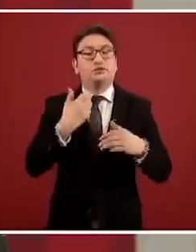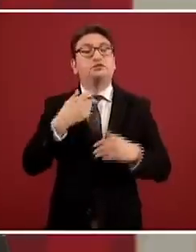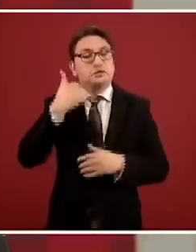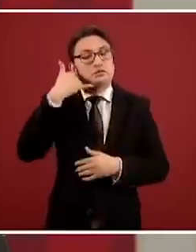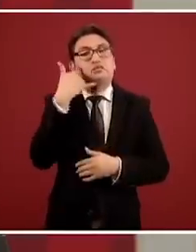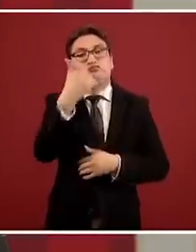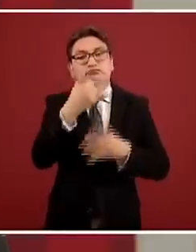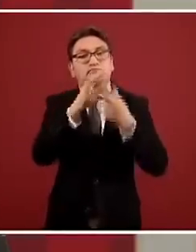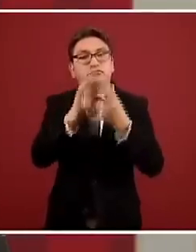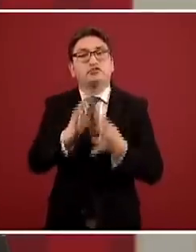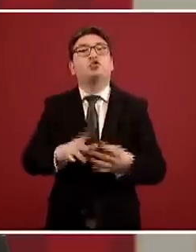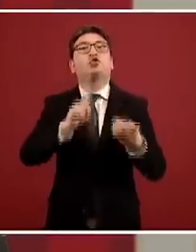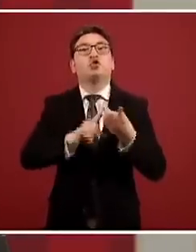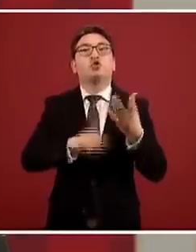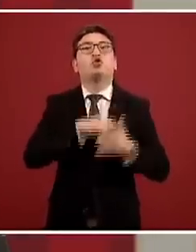asesoría sobre dónde atenderse. Gracias.